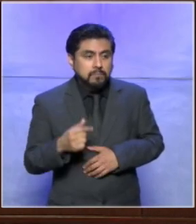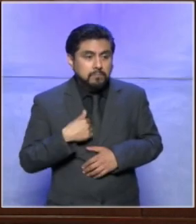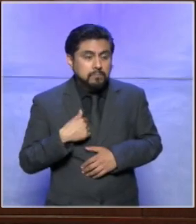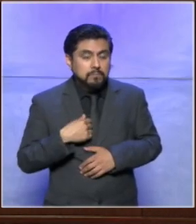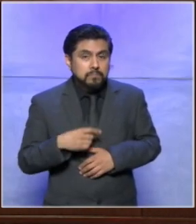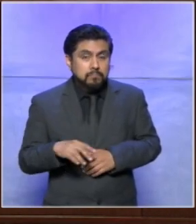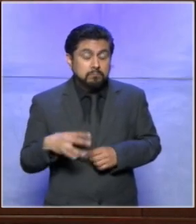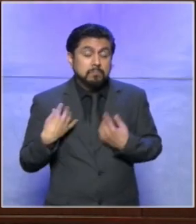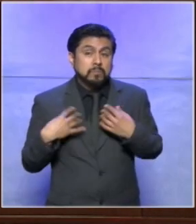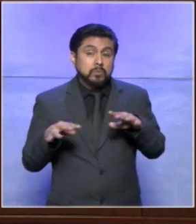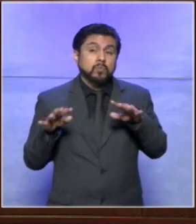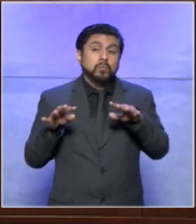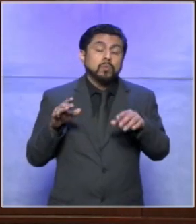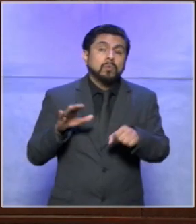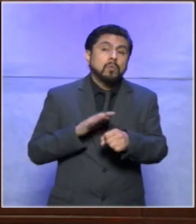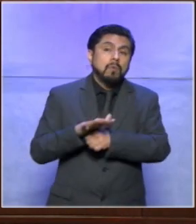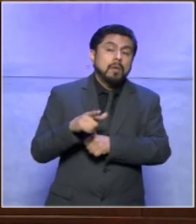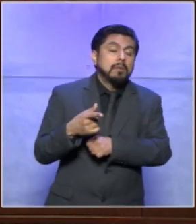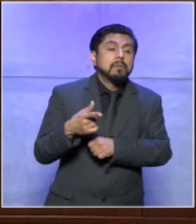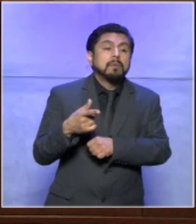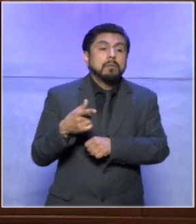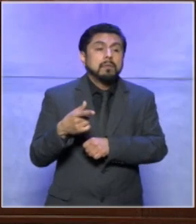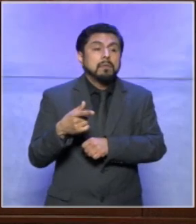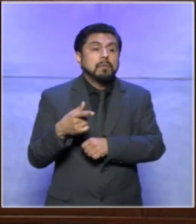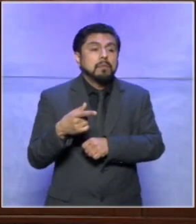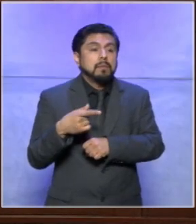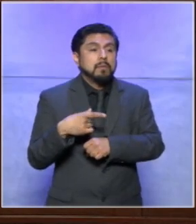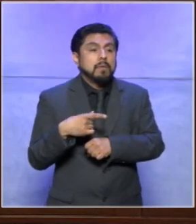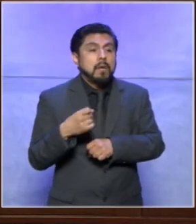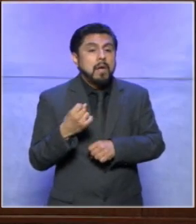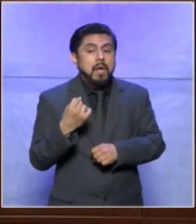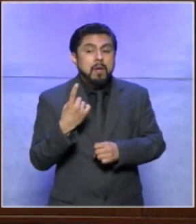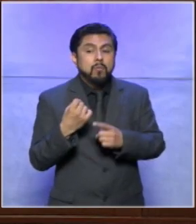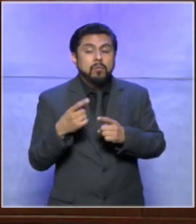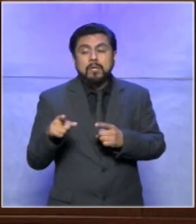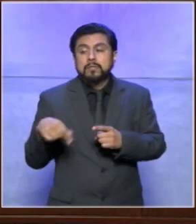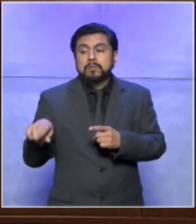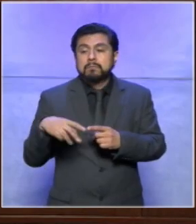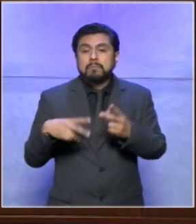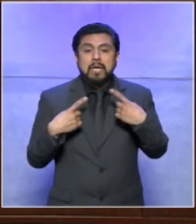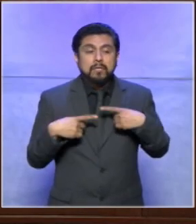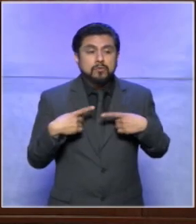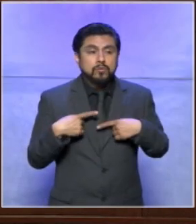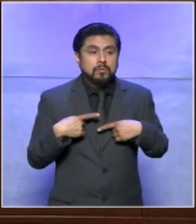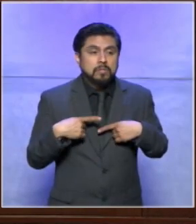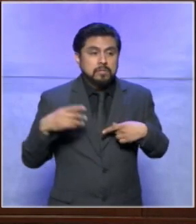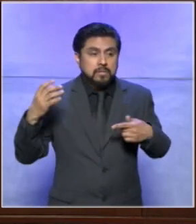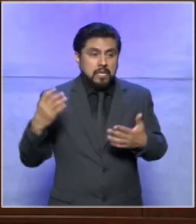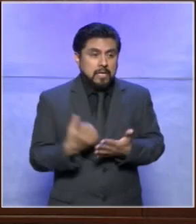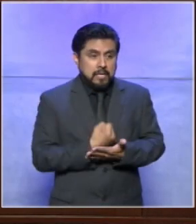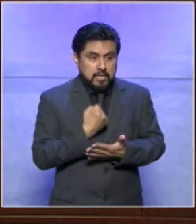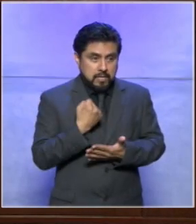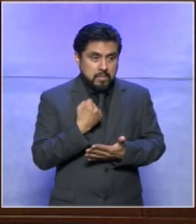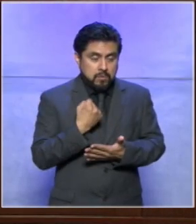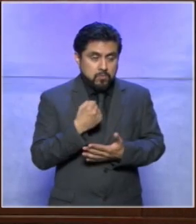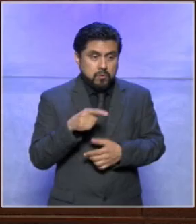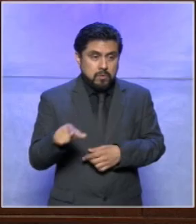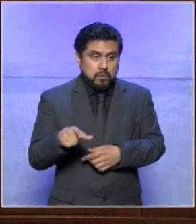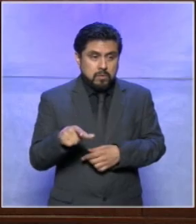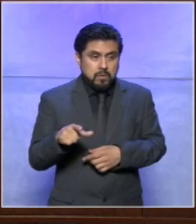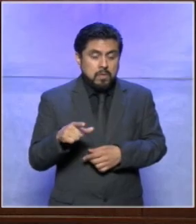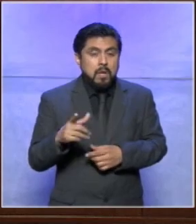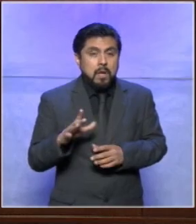me ha impresionado es que varias personas acá que ganaron han